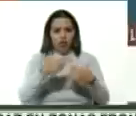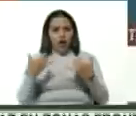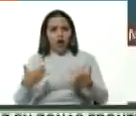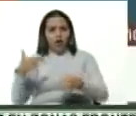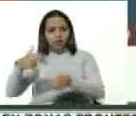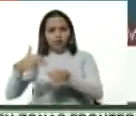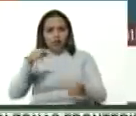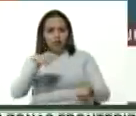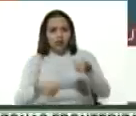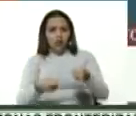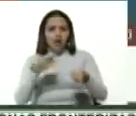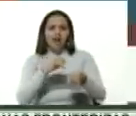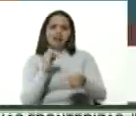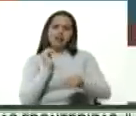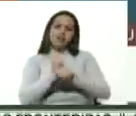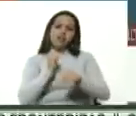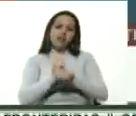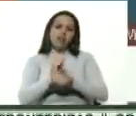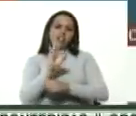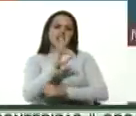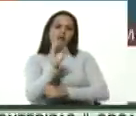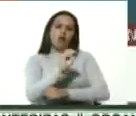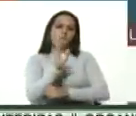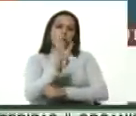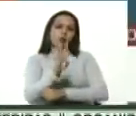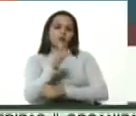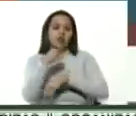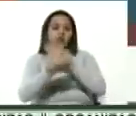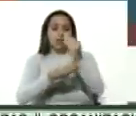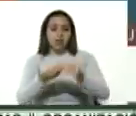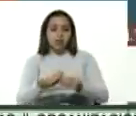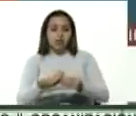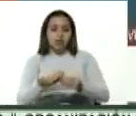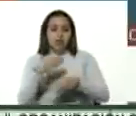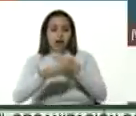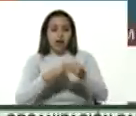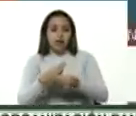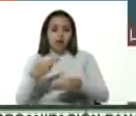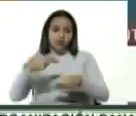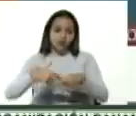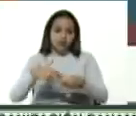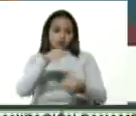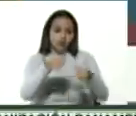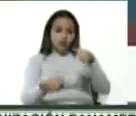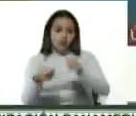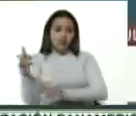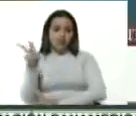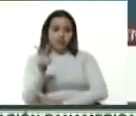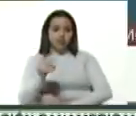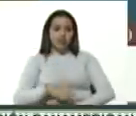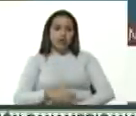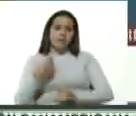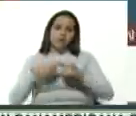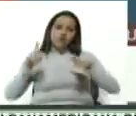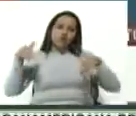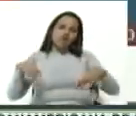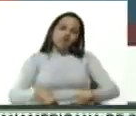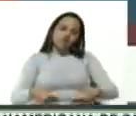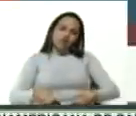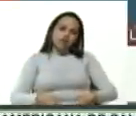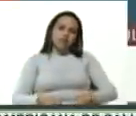funcionamiento. Nuestras tres, cuatro refinerías que producen gasolina suficiente en Venezuela, pero todo esto ha sido un gran esfuerzo,